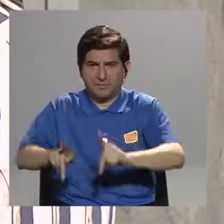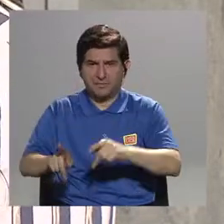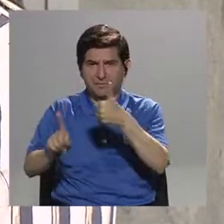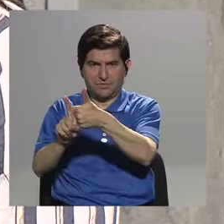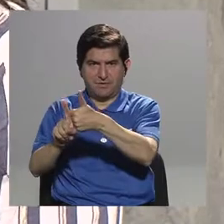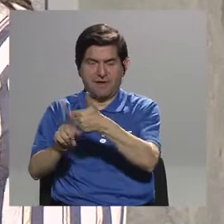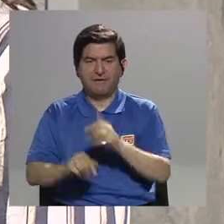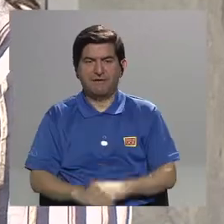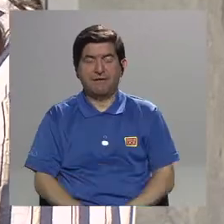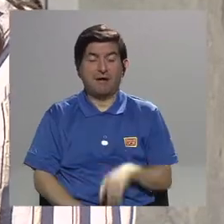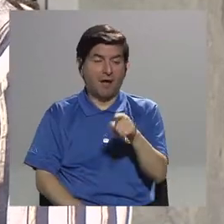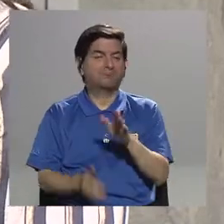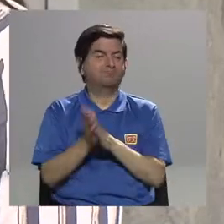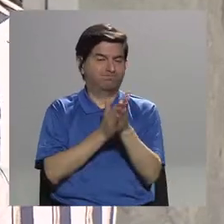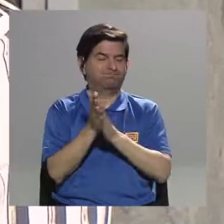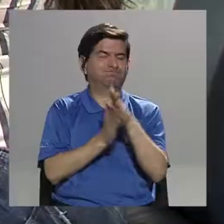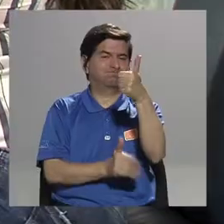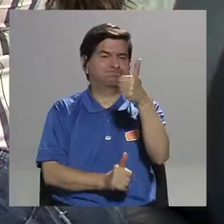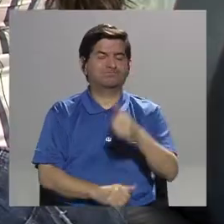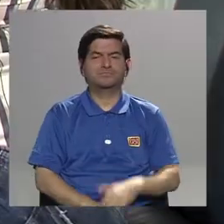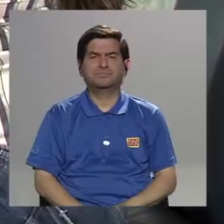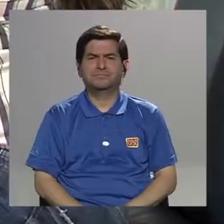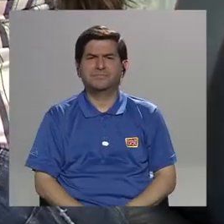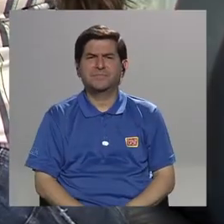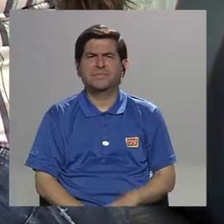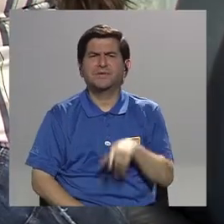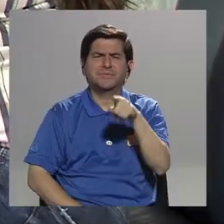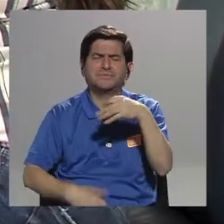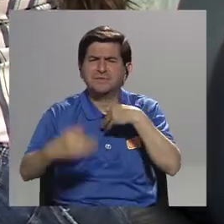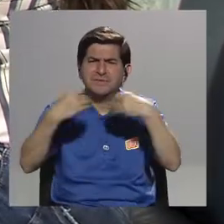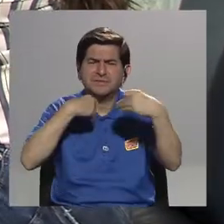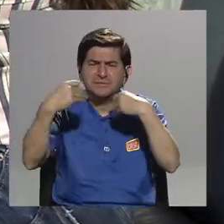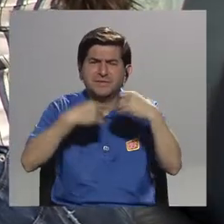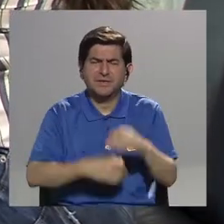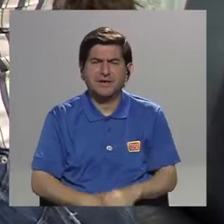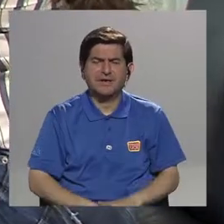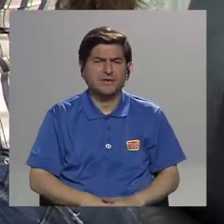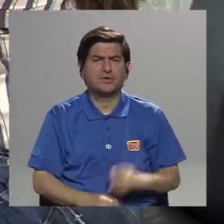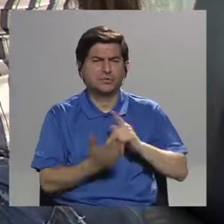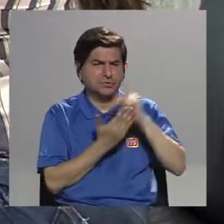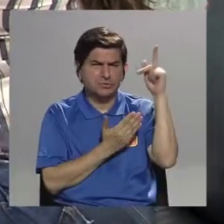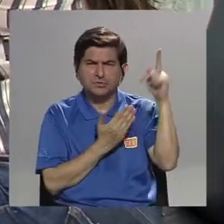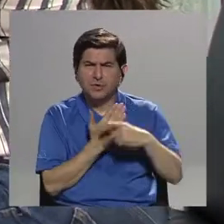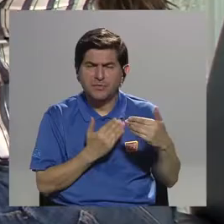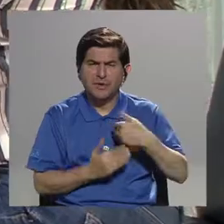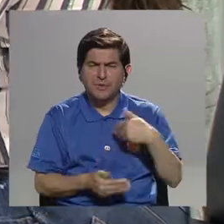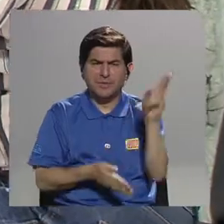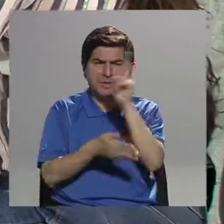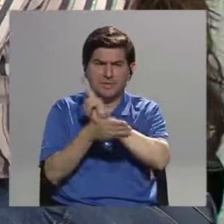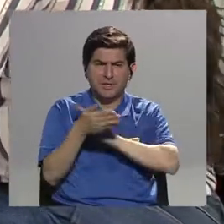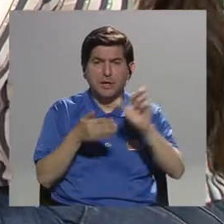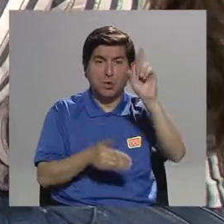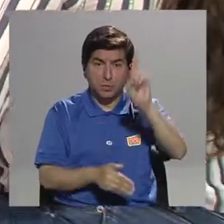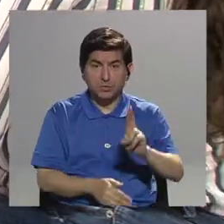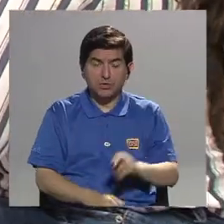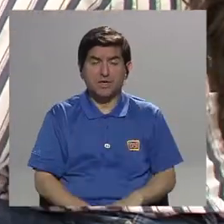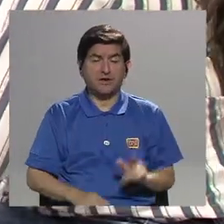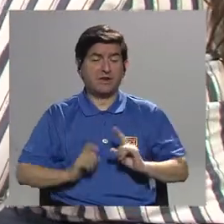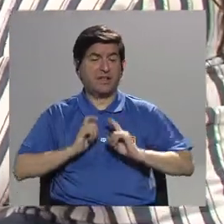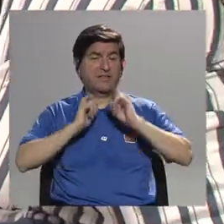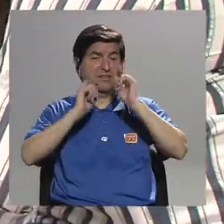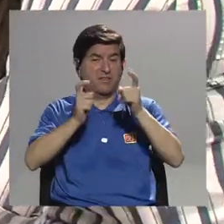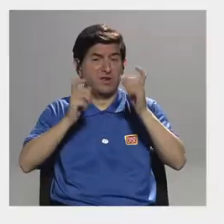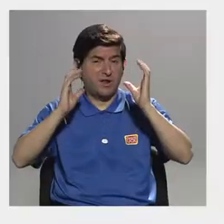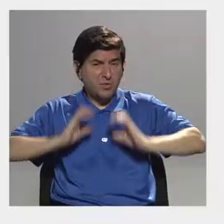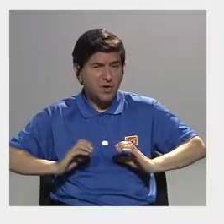realmente es muy provechoso. ¿Puede hablarnos un poco acerca de, justamente ya de este programa que tiene la Universidad de Costa Rica de